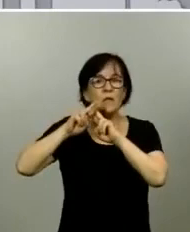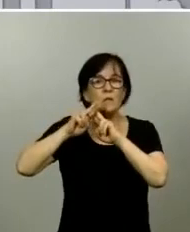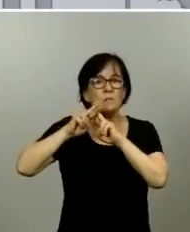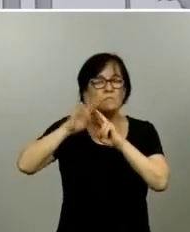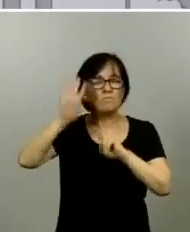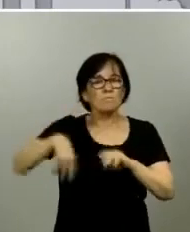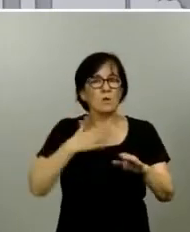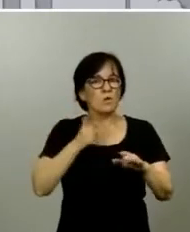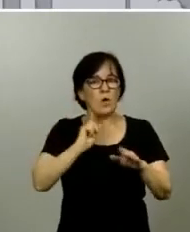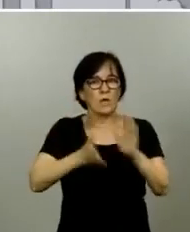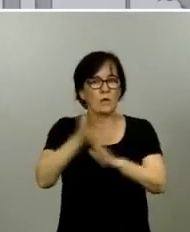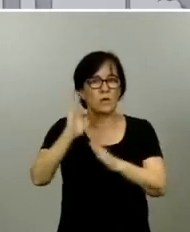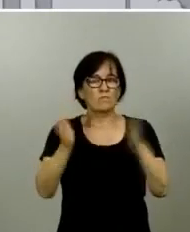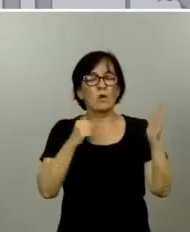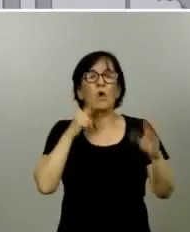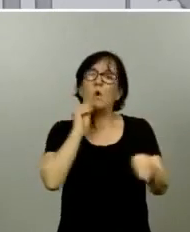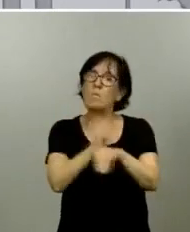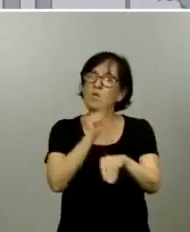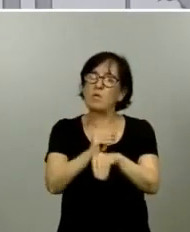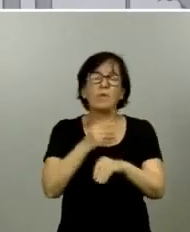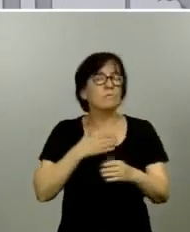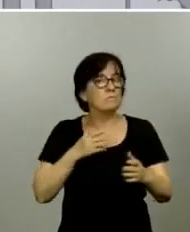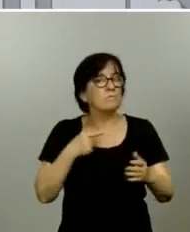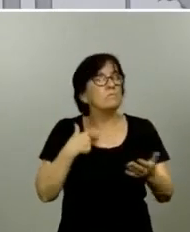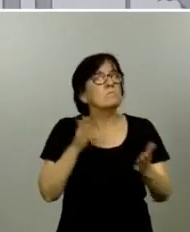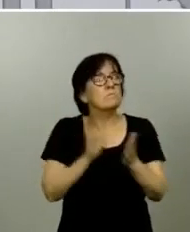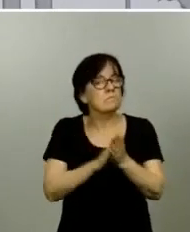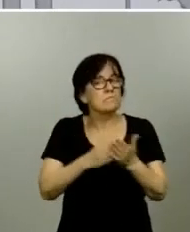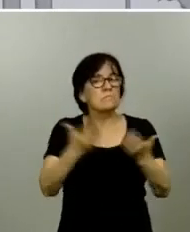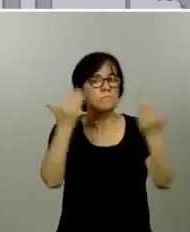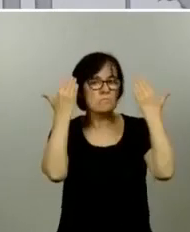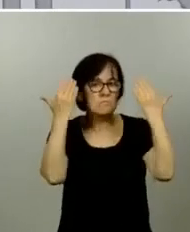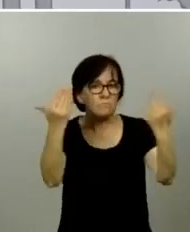fase con una actitud de prudencia que yo quiero subrayar, reconocer